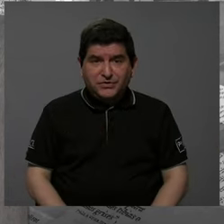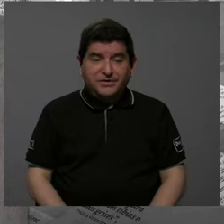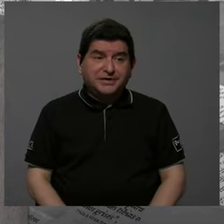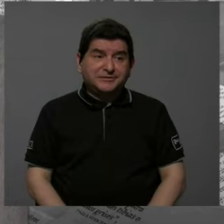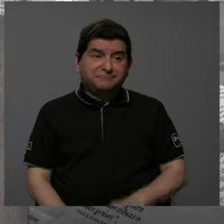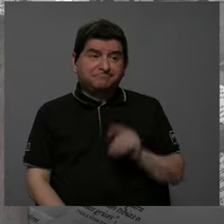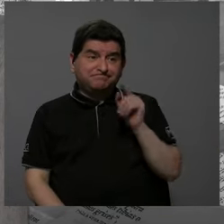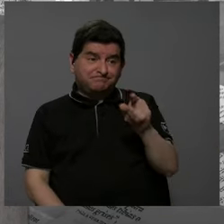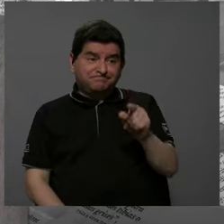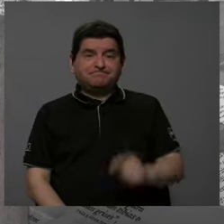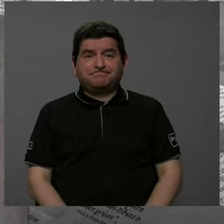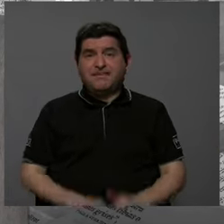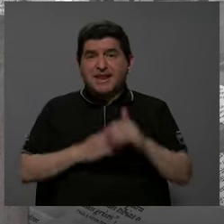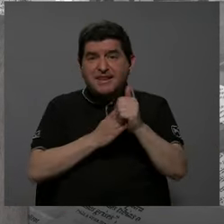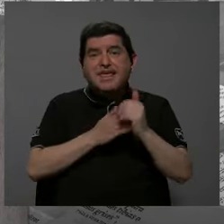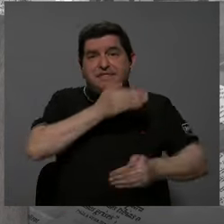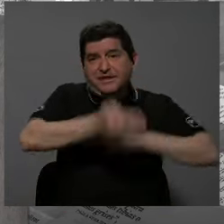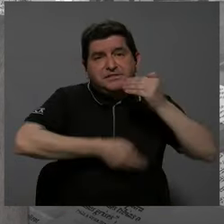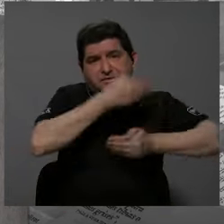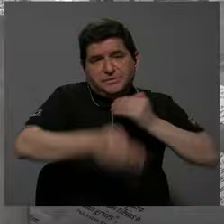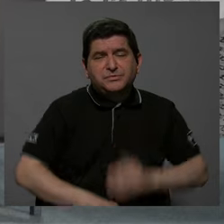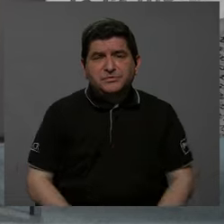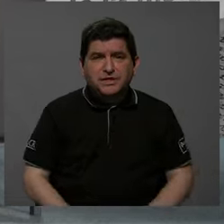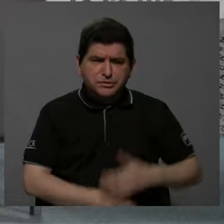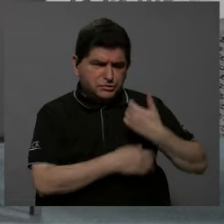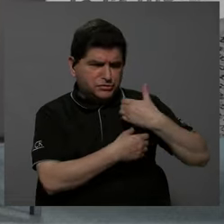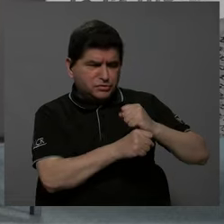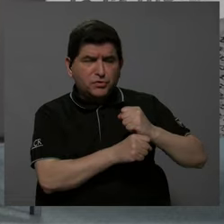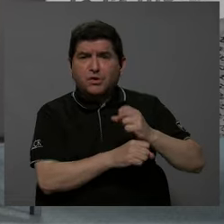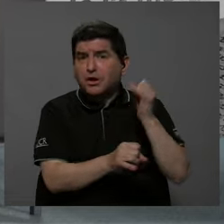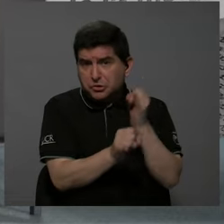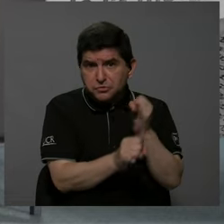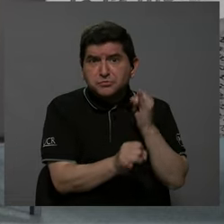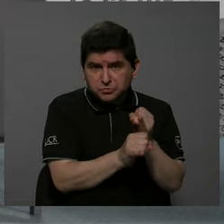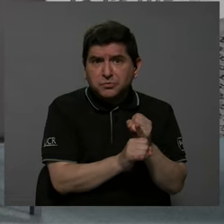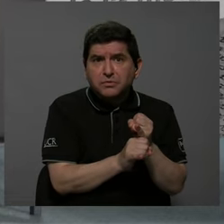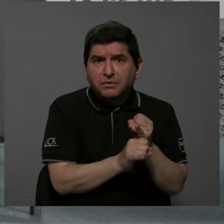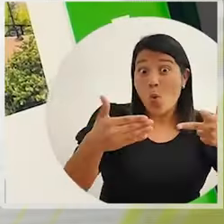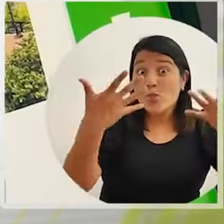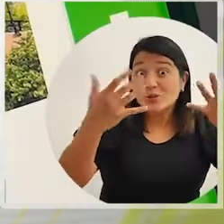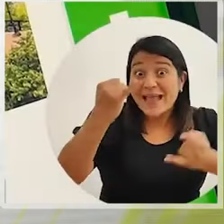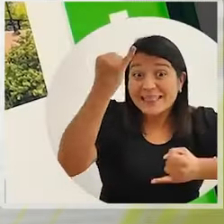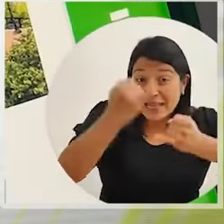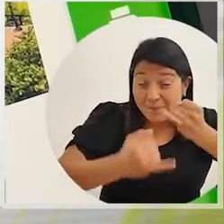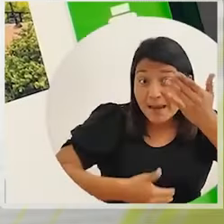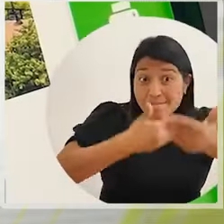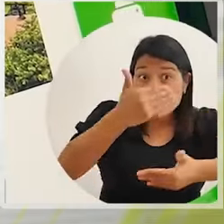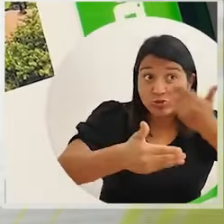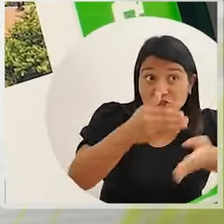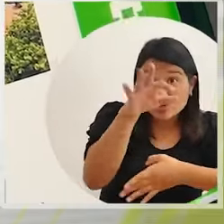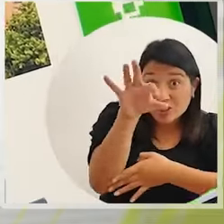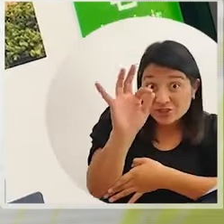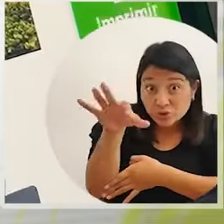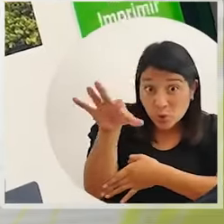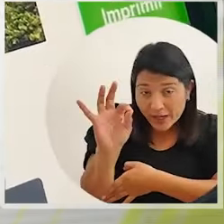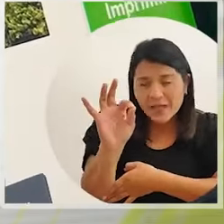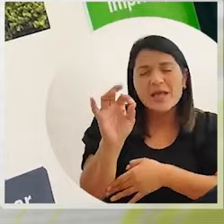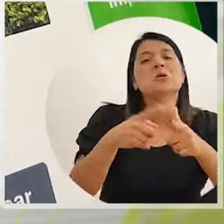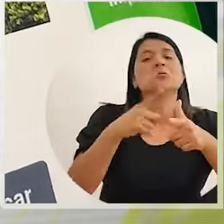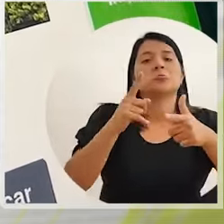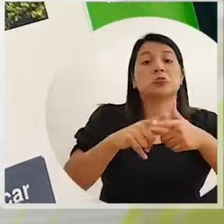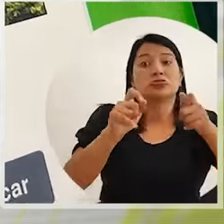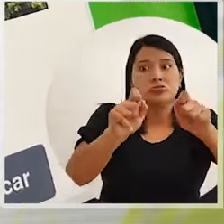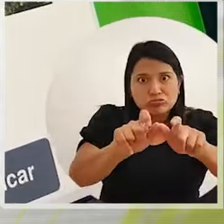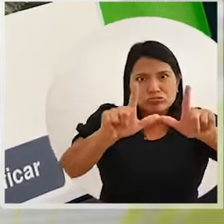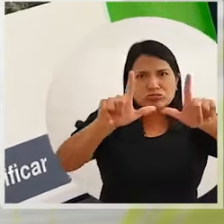las que vamos a encabezar este proceso. Las municipalidades son una institución, y van a hacer lo que las personas quieran que hagan,